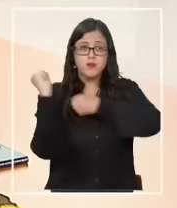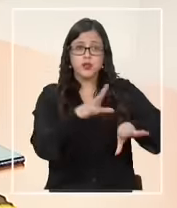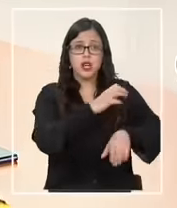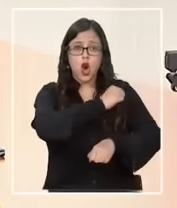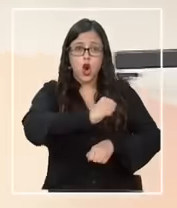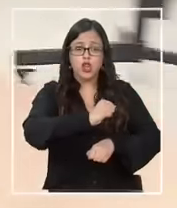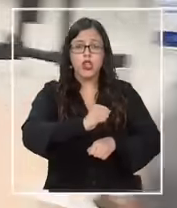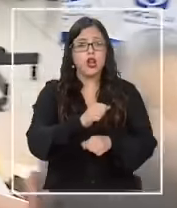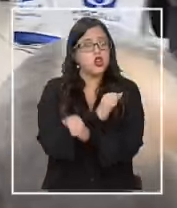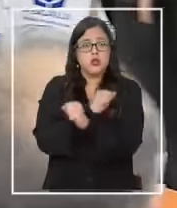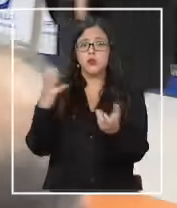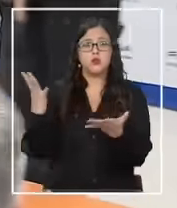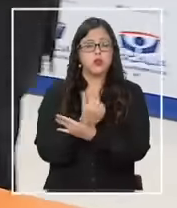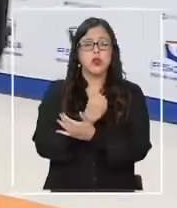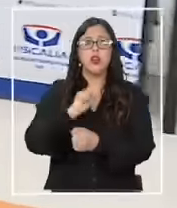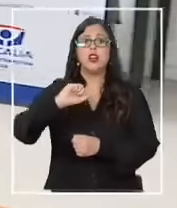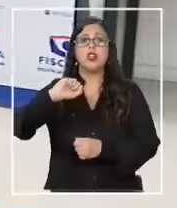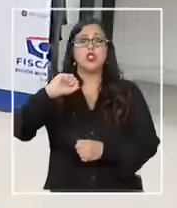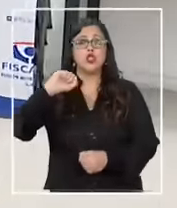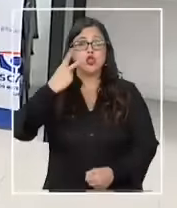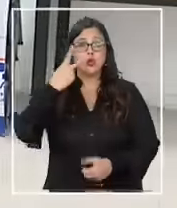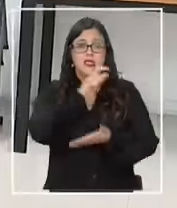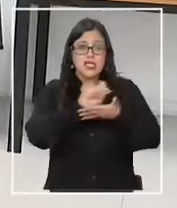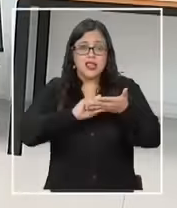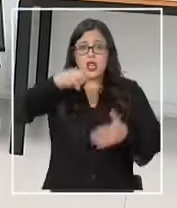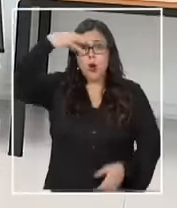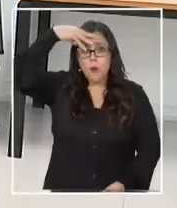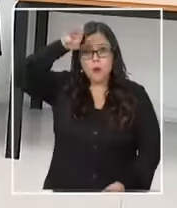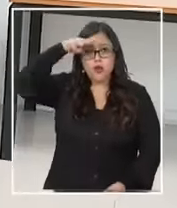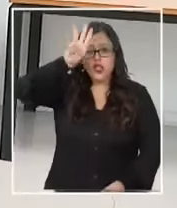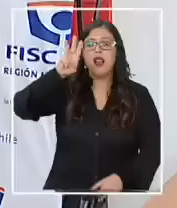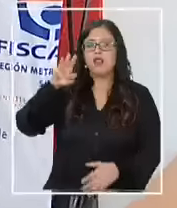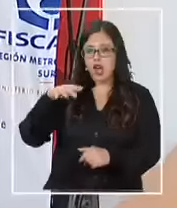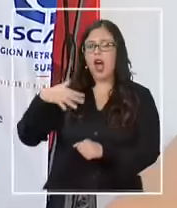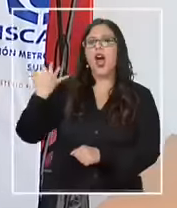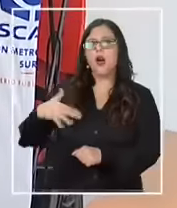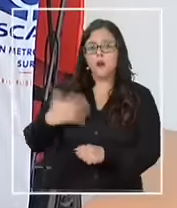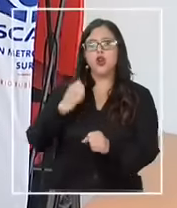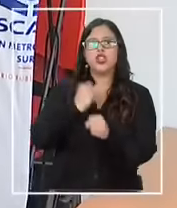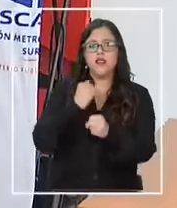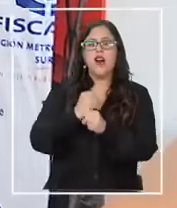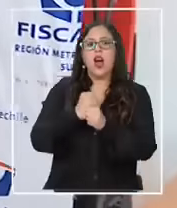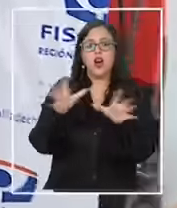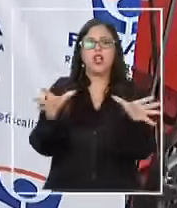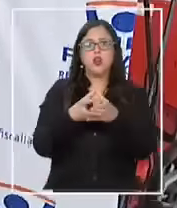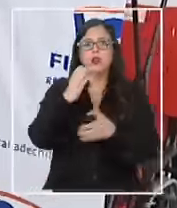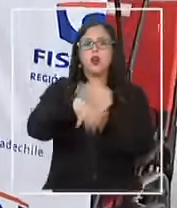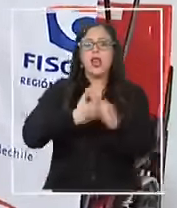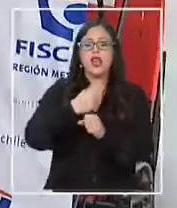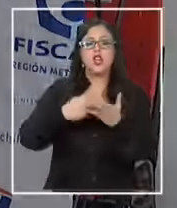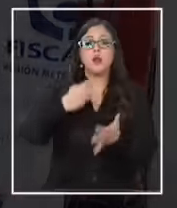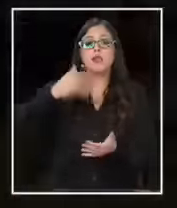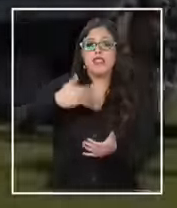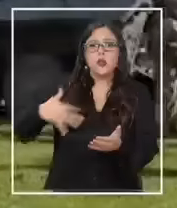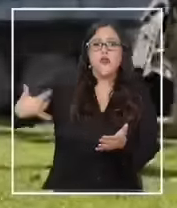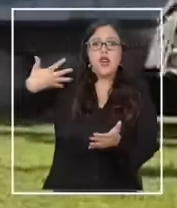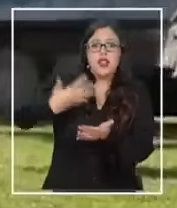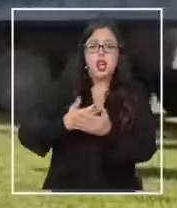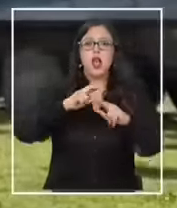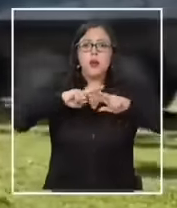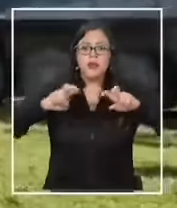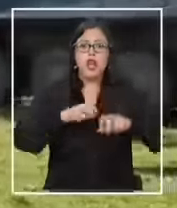El subsecretario Monsalve valoró el trabajo del equipo que desde el año 2019 ha investigado